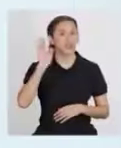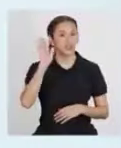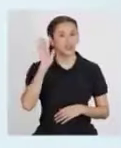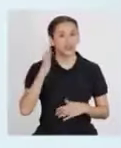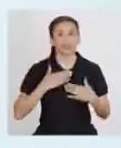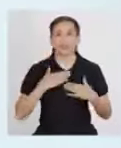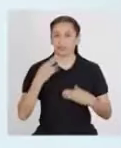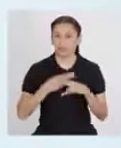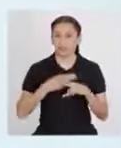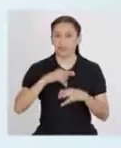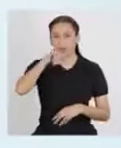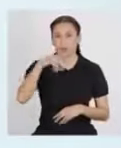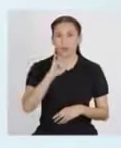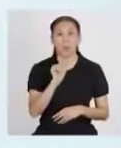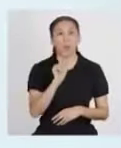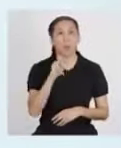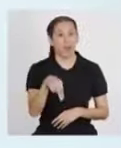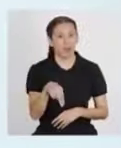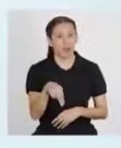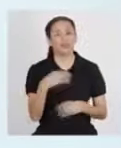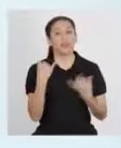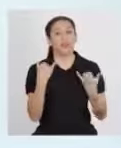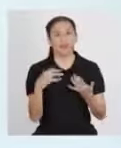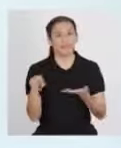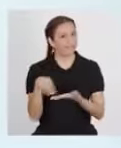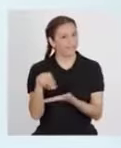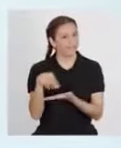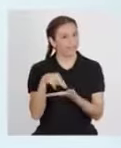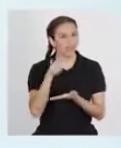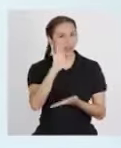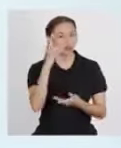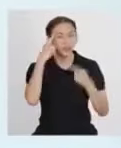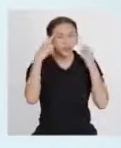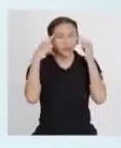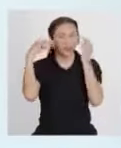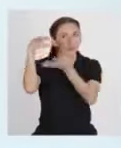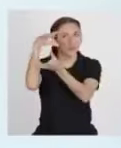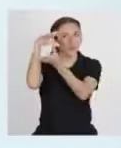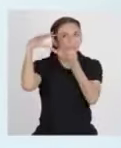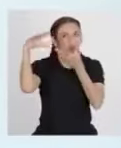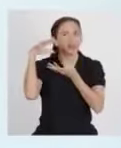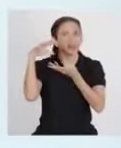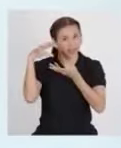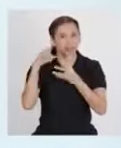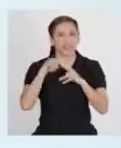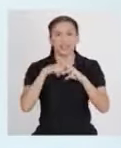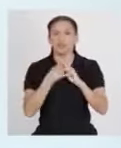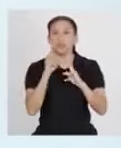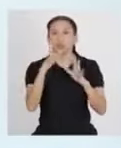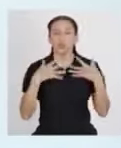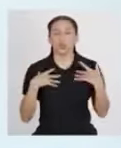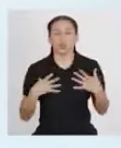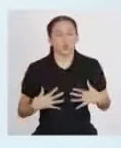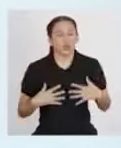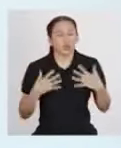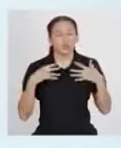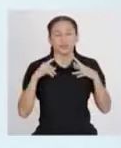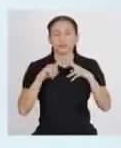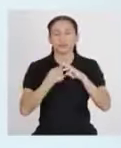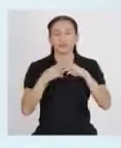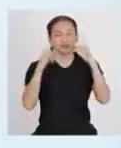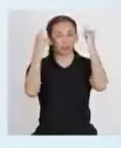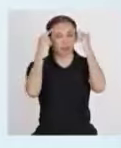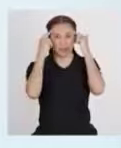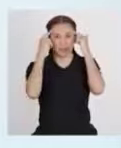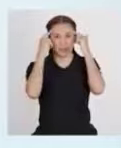Hola, soy Juanjo y hoy vamos a bailar utilizando nuestra imaginación. Comenzaremos dejando que nuestra energía fluya desde